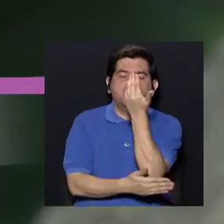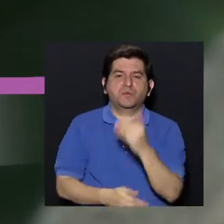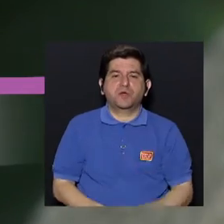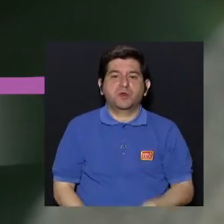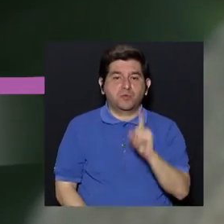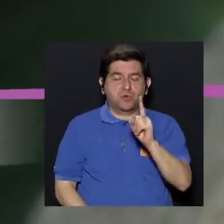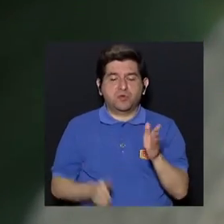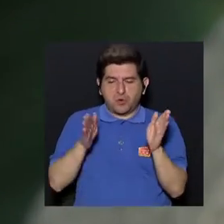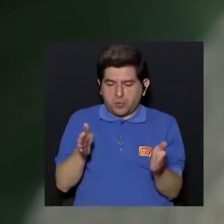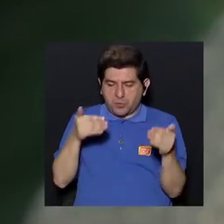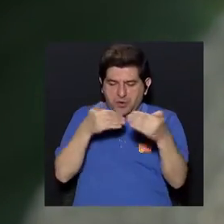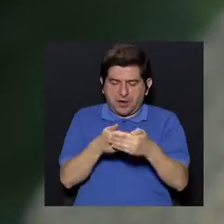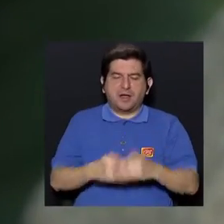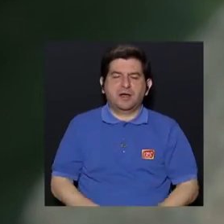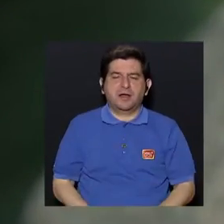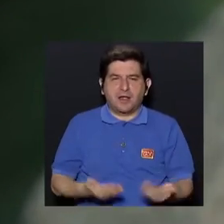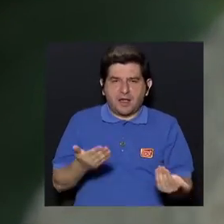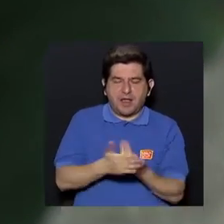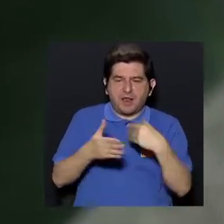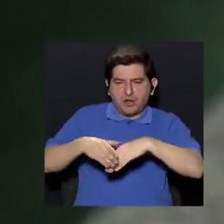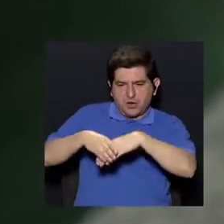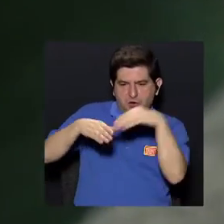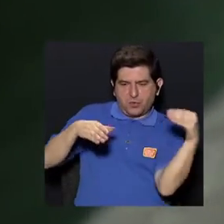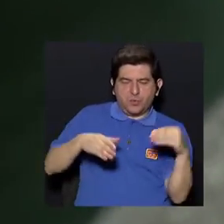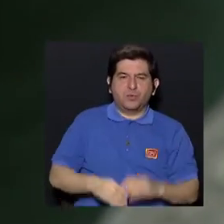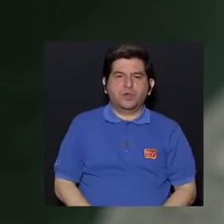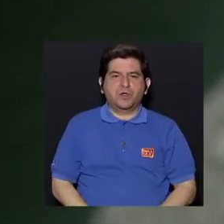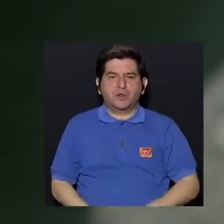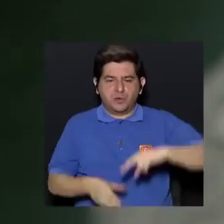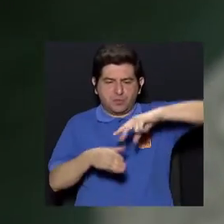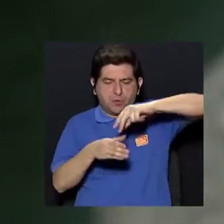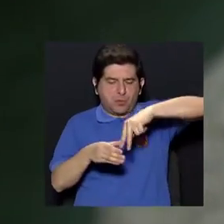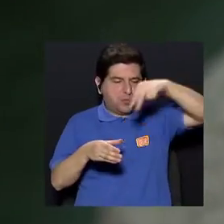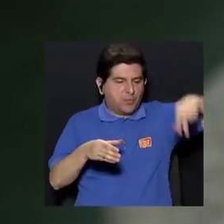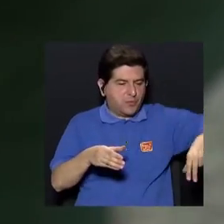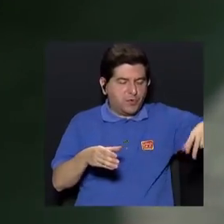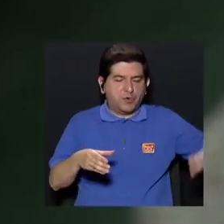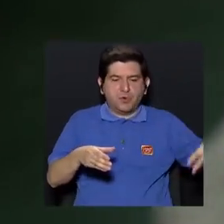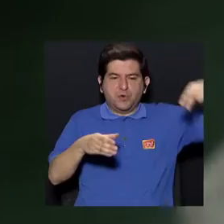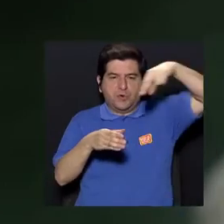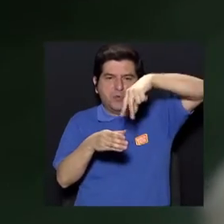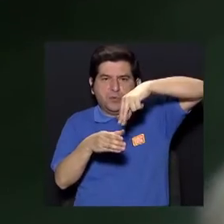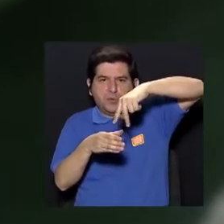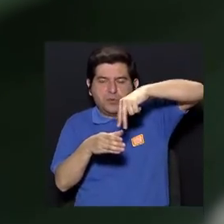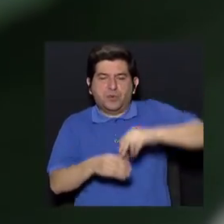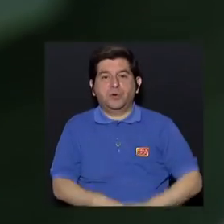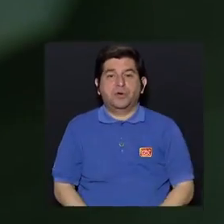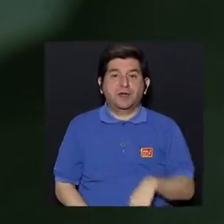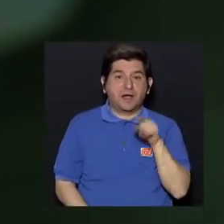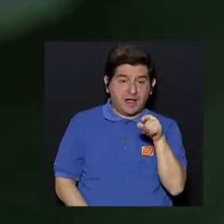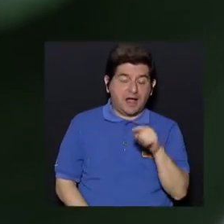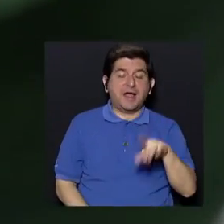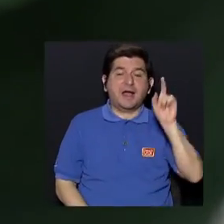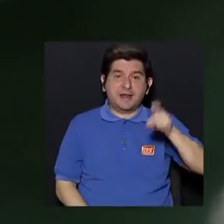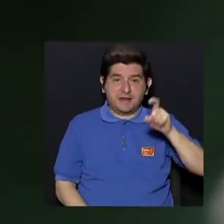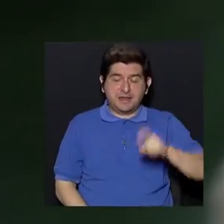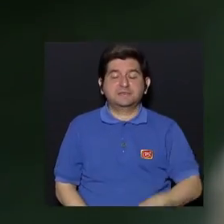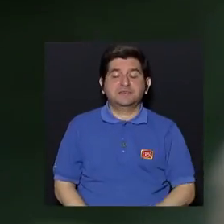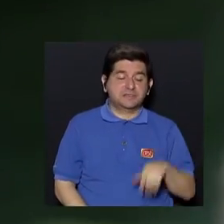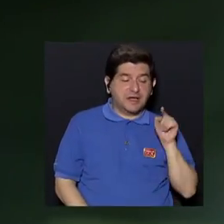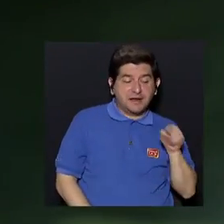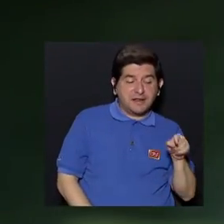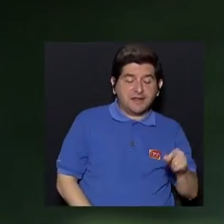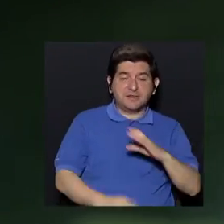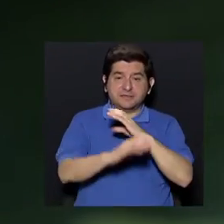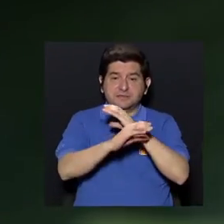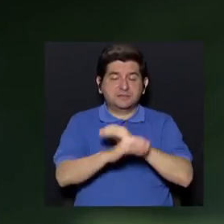va a venir en su cajita. Entonces sacamos el nuevo, ponemos el que tenemos descompuesto en la caja y eso sí lo tenemos que custodiar de tal forma